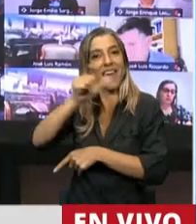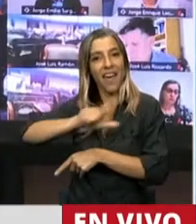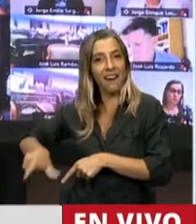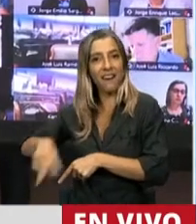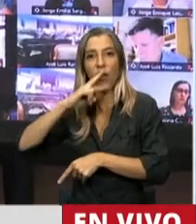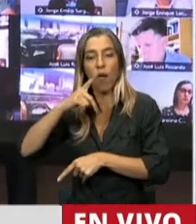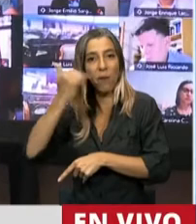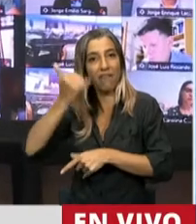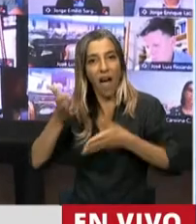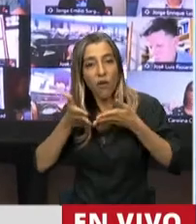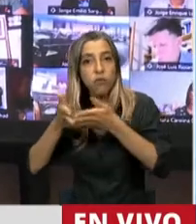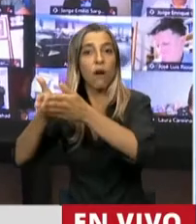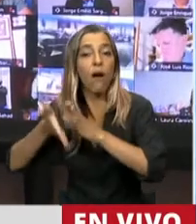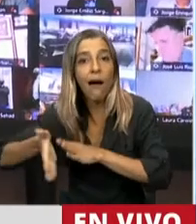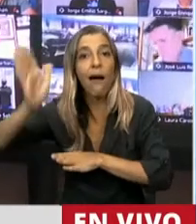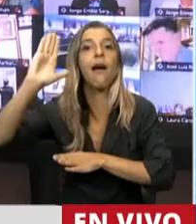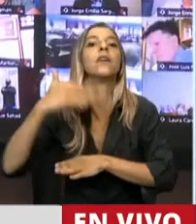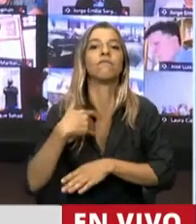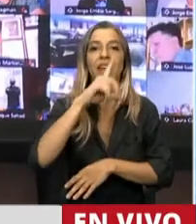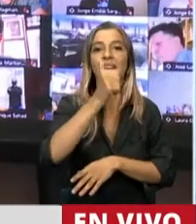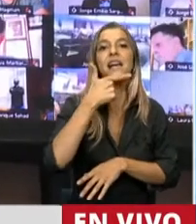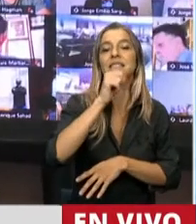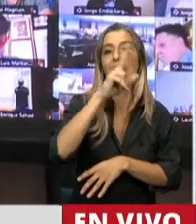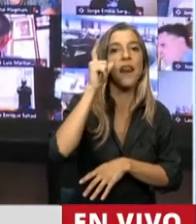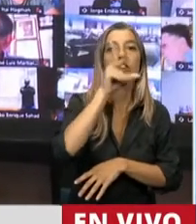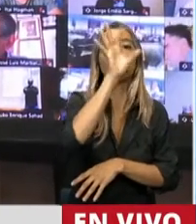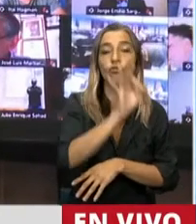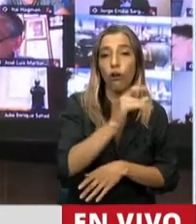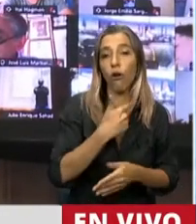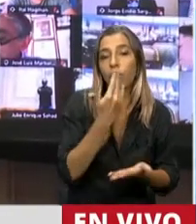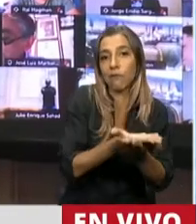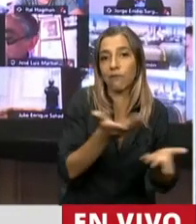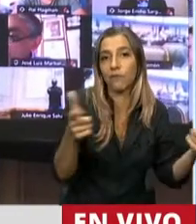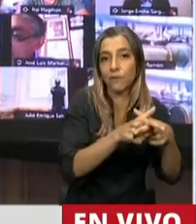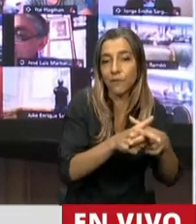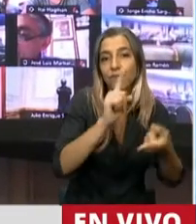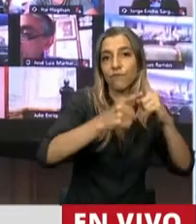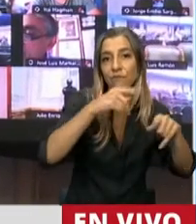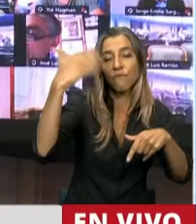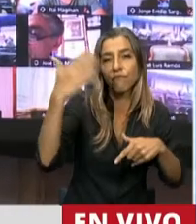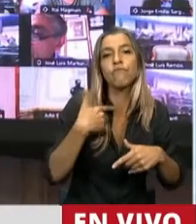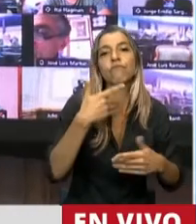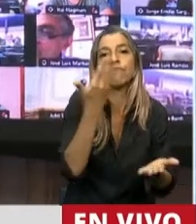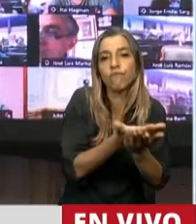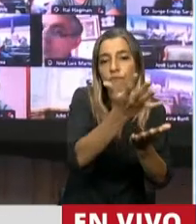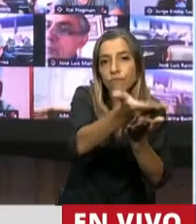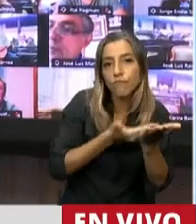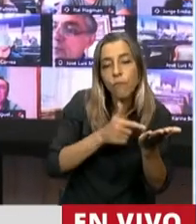Marcelo Casaretto fue quien presentó en la Comisión de Relaciones Exteriores este acuerdo,